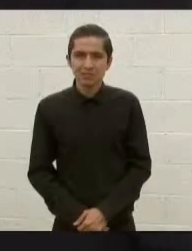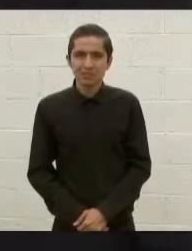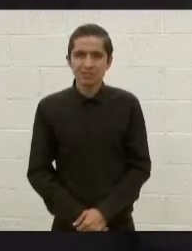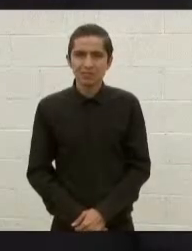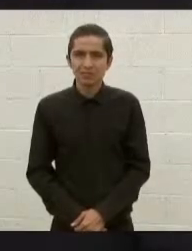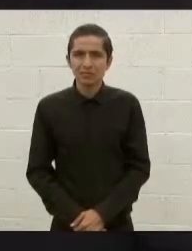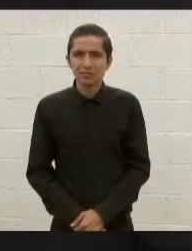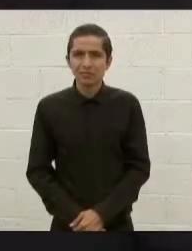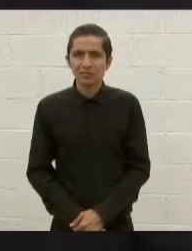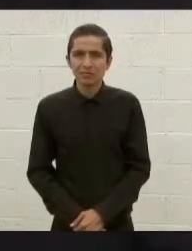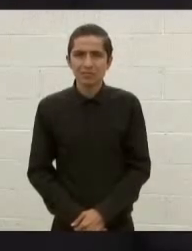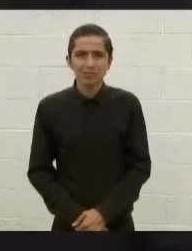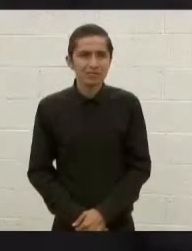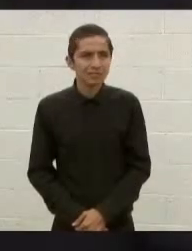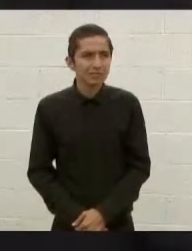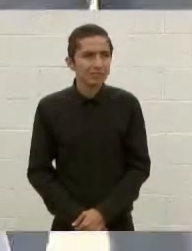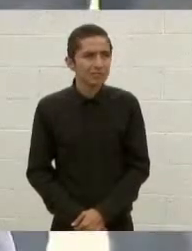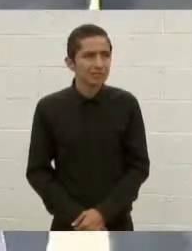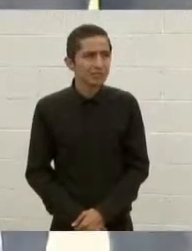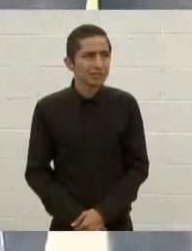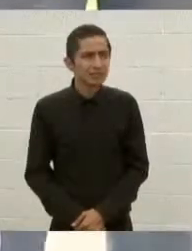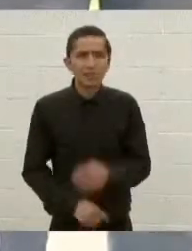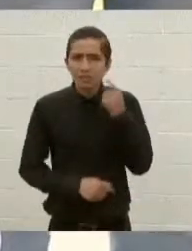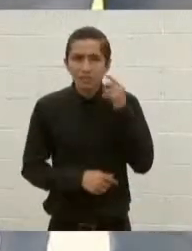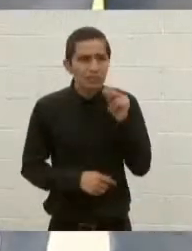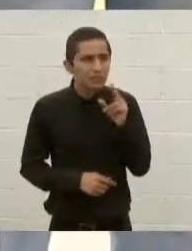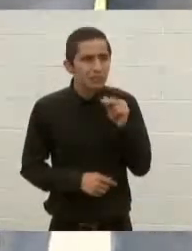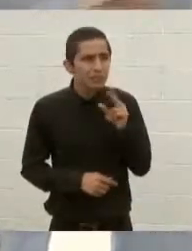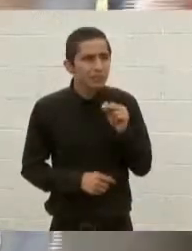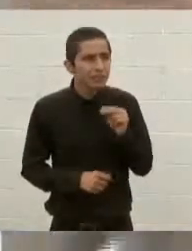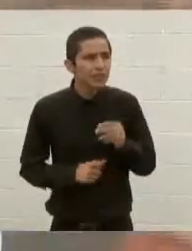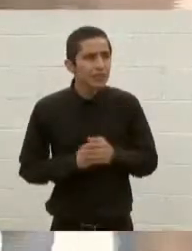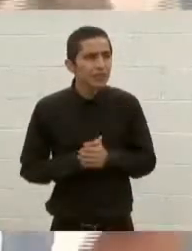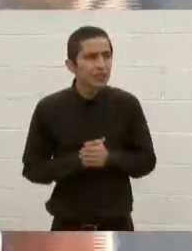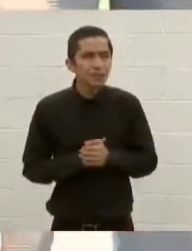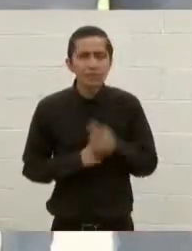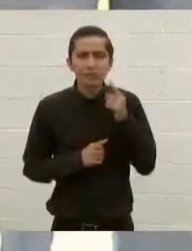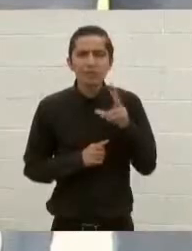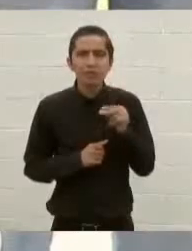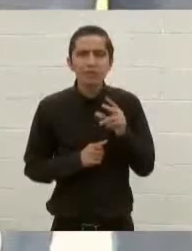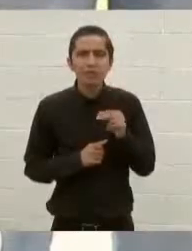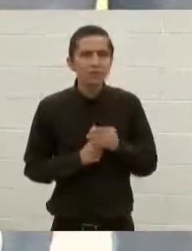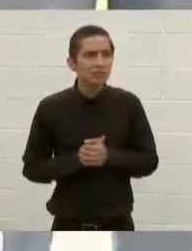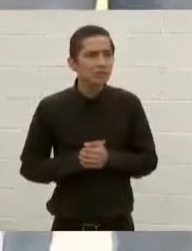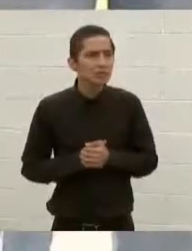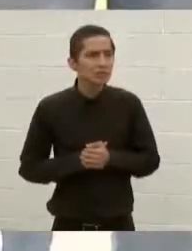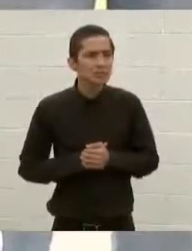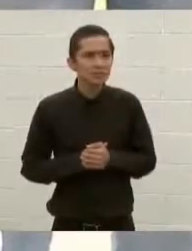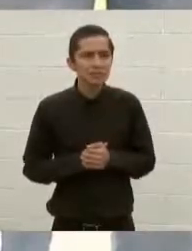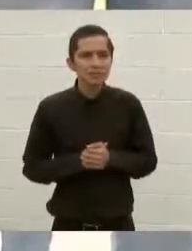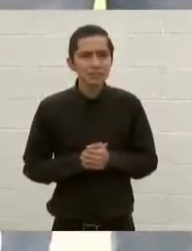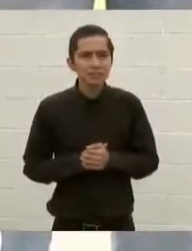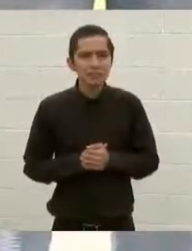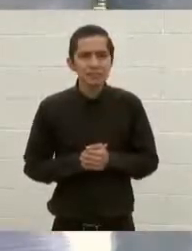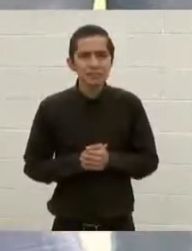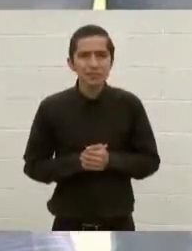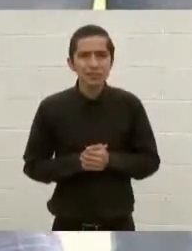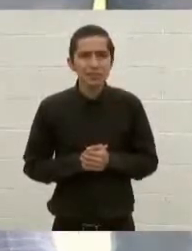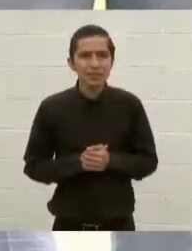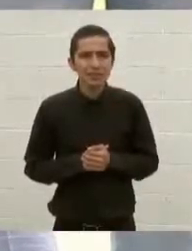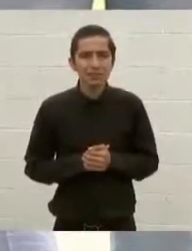Buenos días, secretario. Dominguez, de la Nación. Quiero preguntarle primero si se va a reforzar directo de la seguridad.